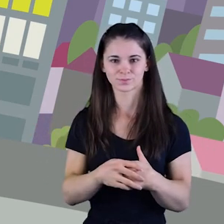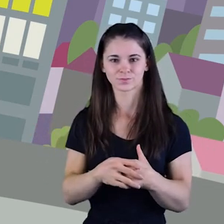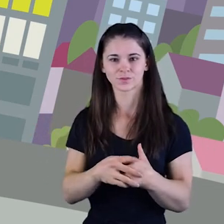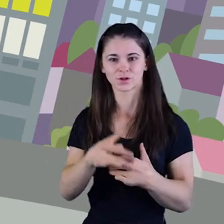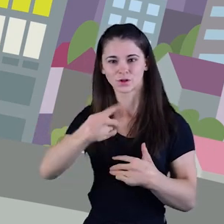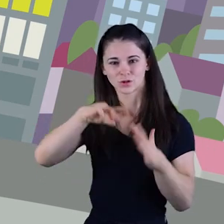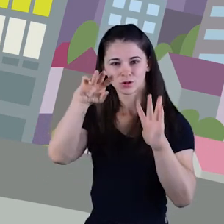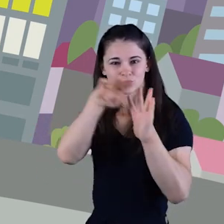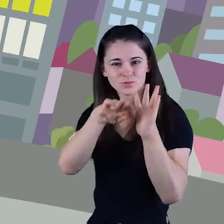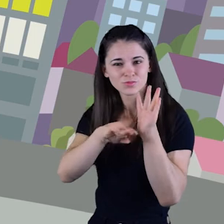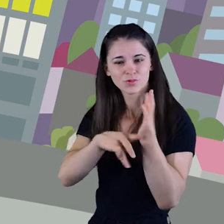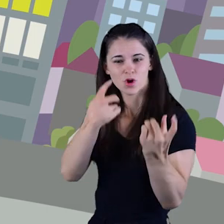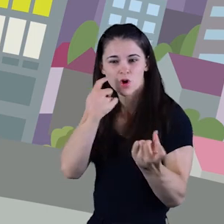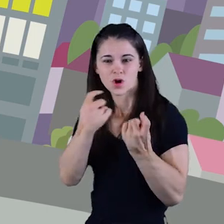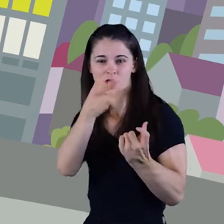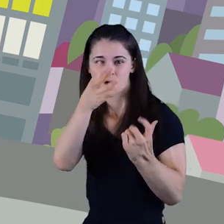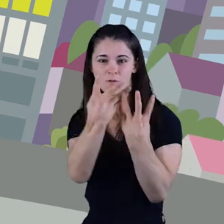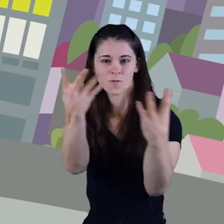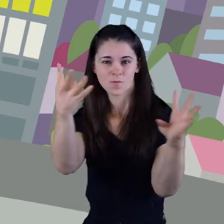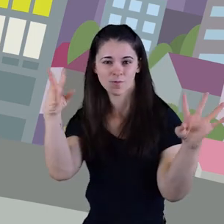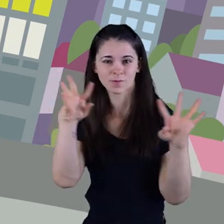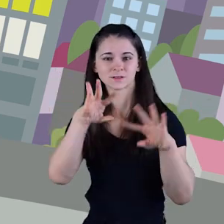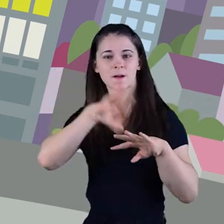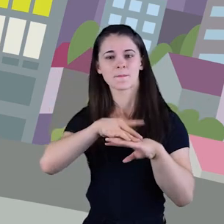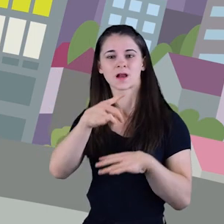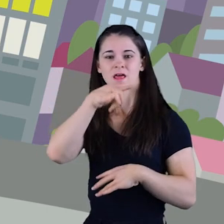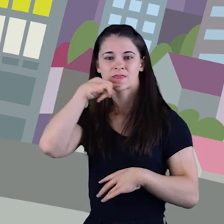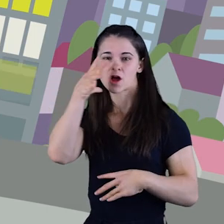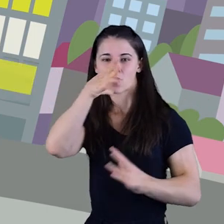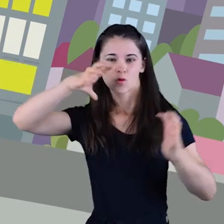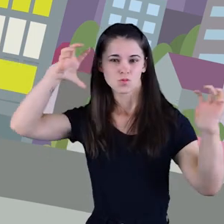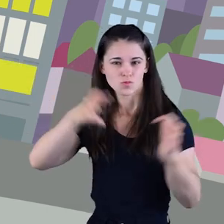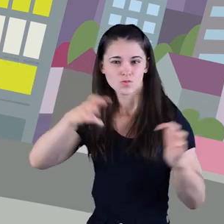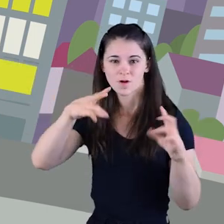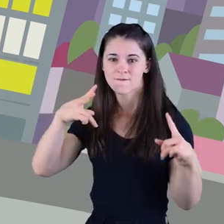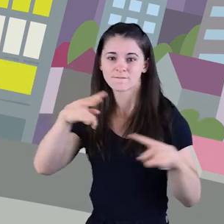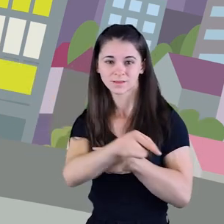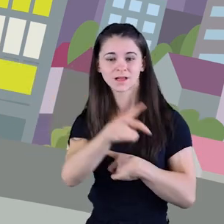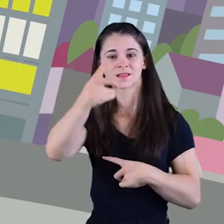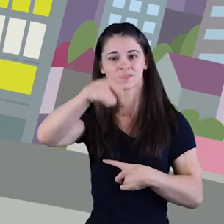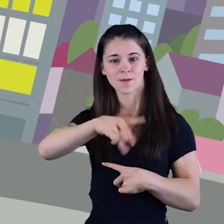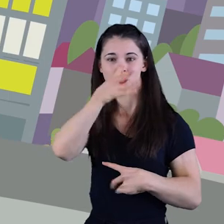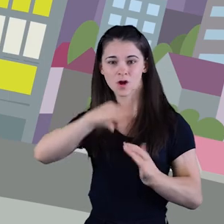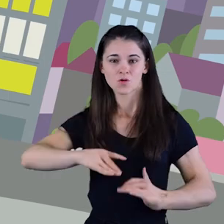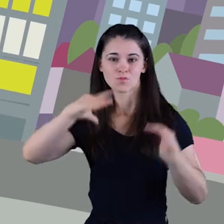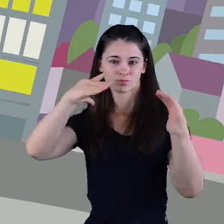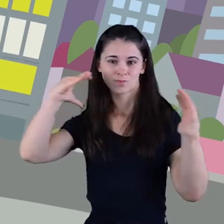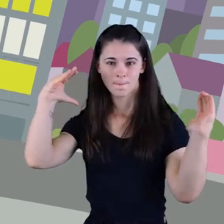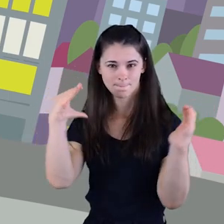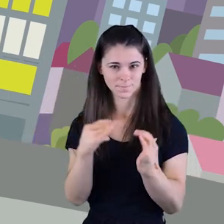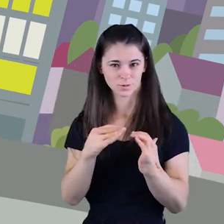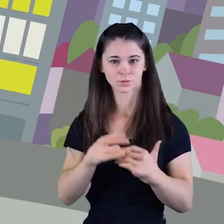Ejecutamos medidas y gestionamos las presas para reducir los daños generados por fuertes lluvias y reducir las inundaciones.